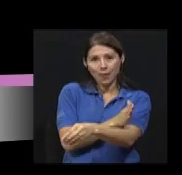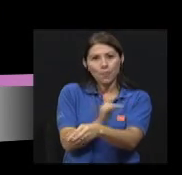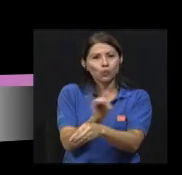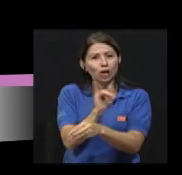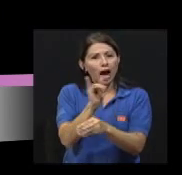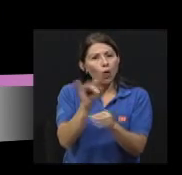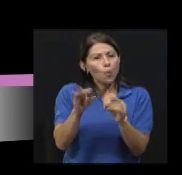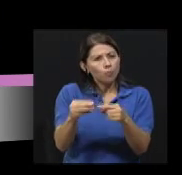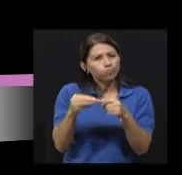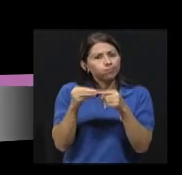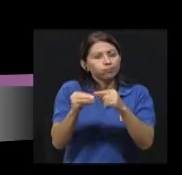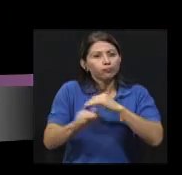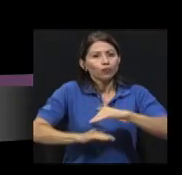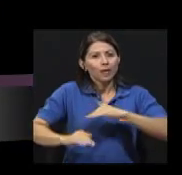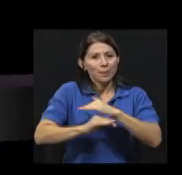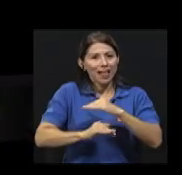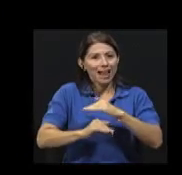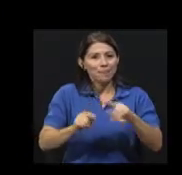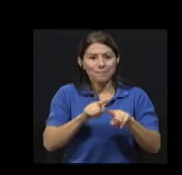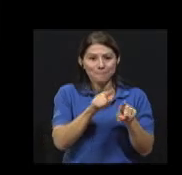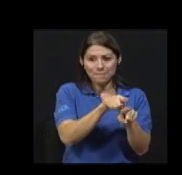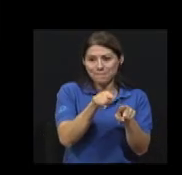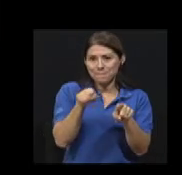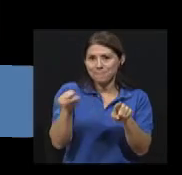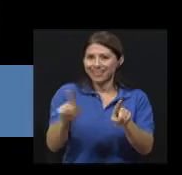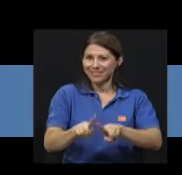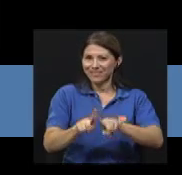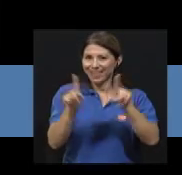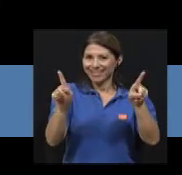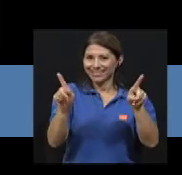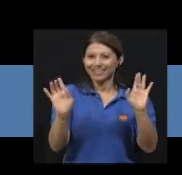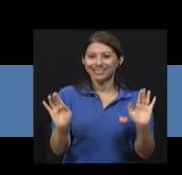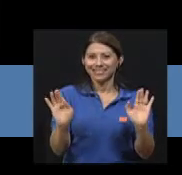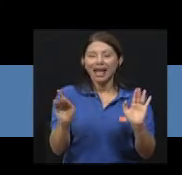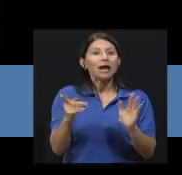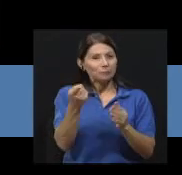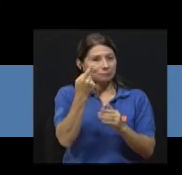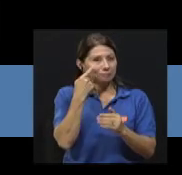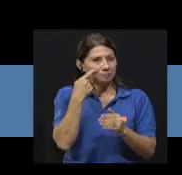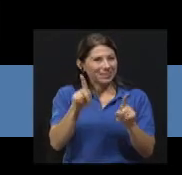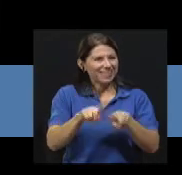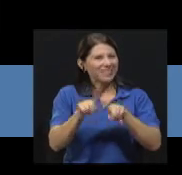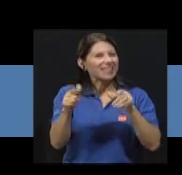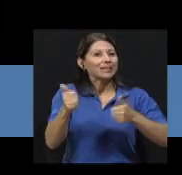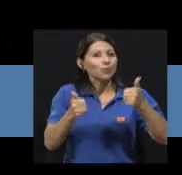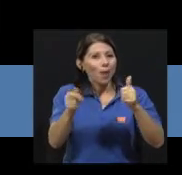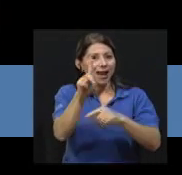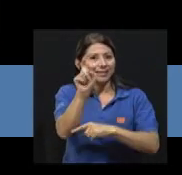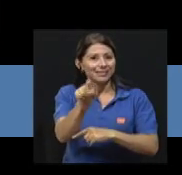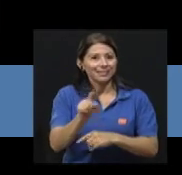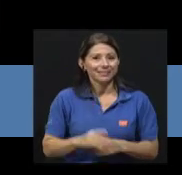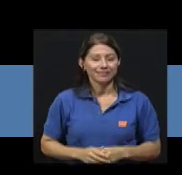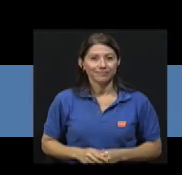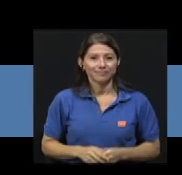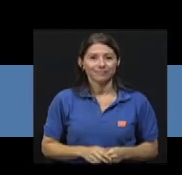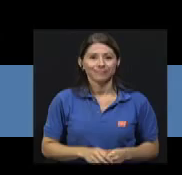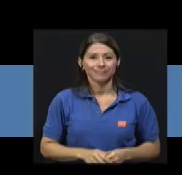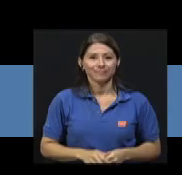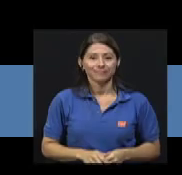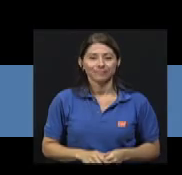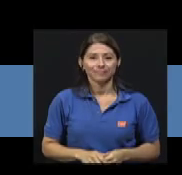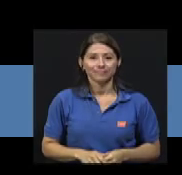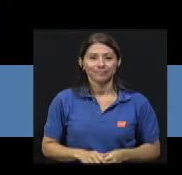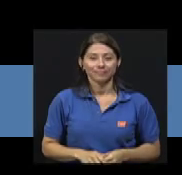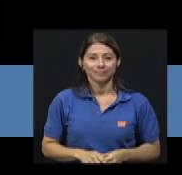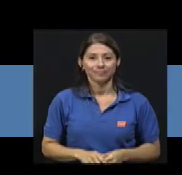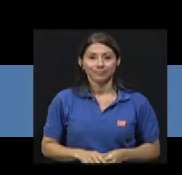fundamental, existen diferencias entre ambas. Acompáñennos a conocer estas diferencias. En